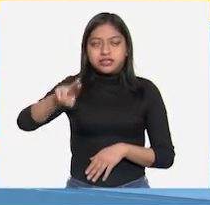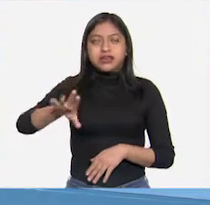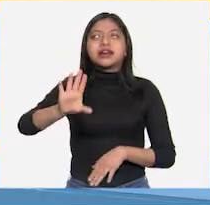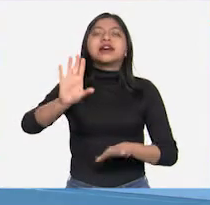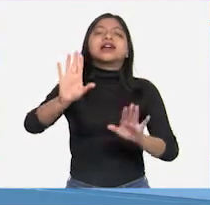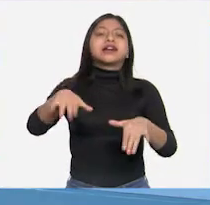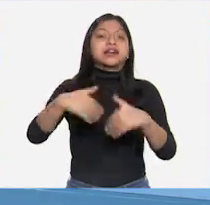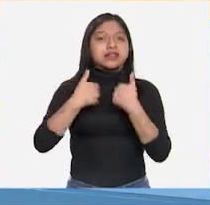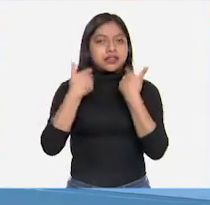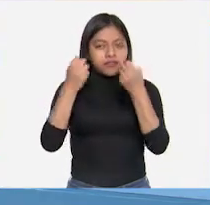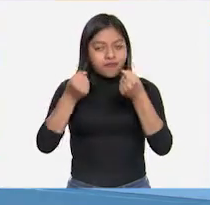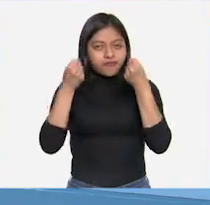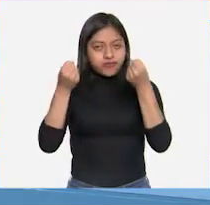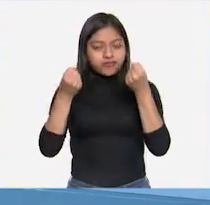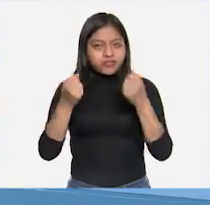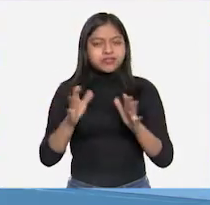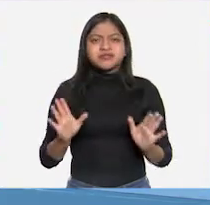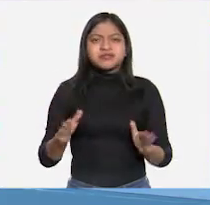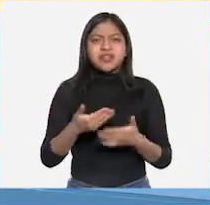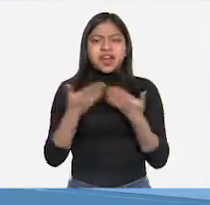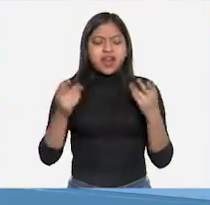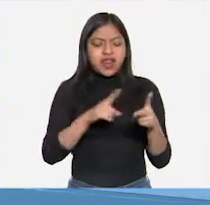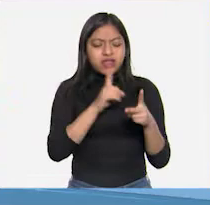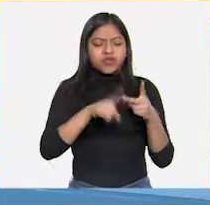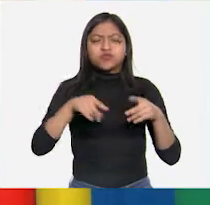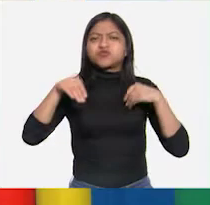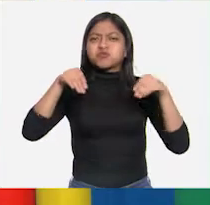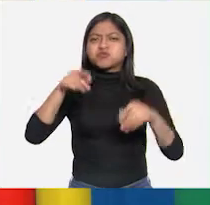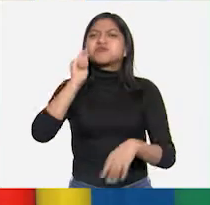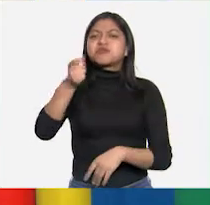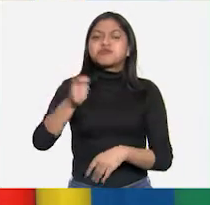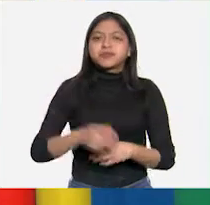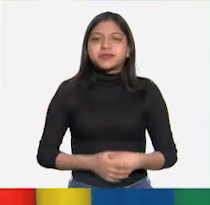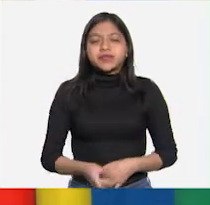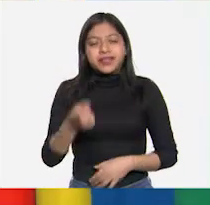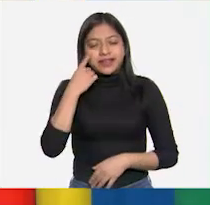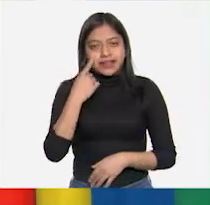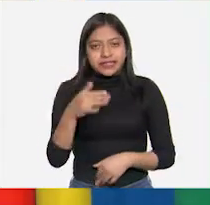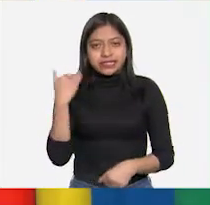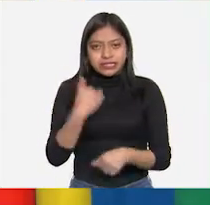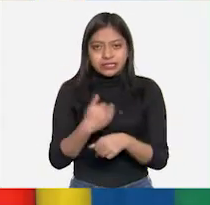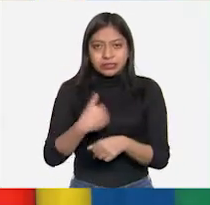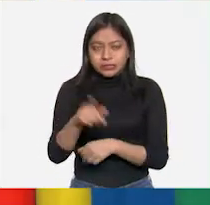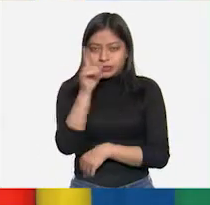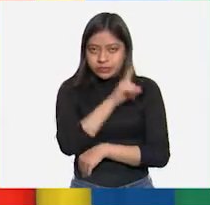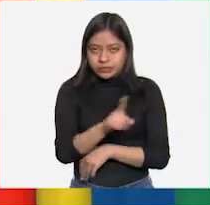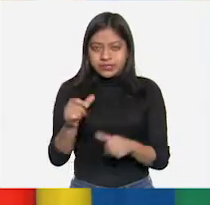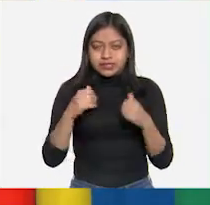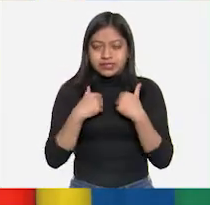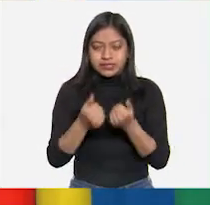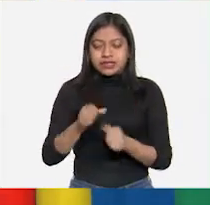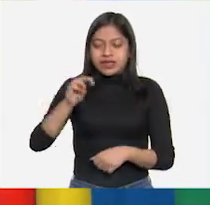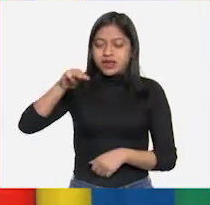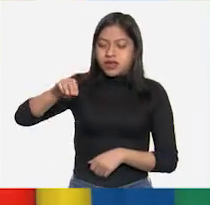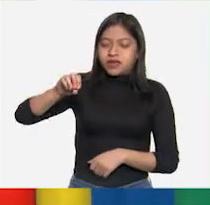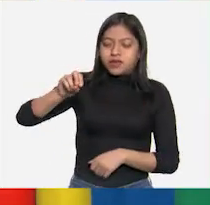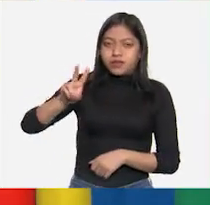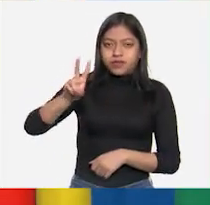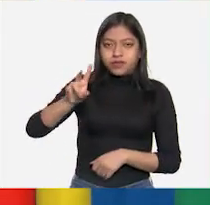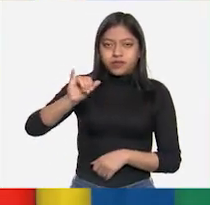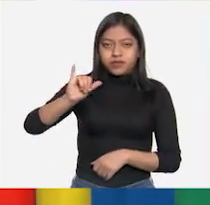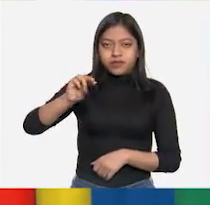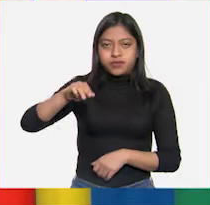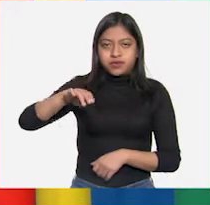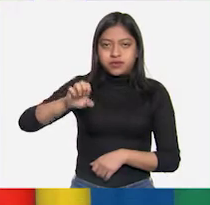fuerza. Pero ahora, pues, ¿qué es el movimiento? Ah, pues, vamos a ver. No te preocupes. ¿qué te parece si